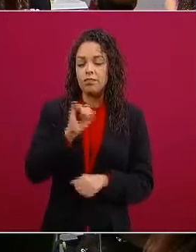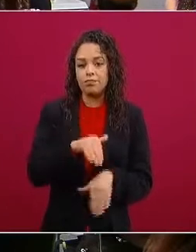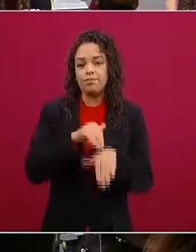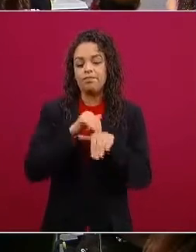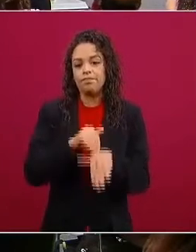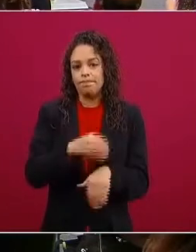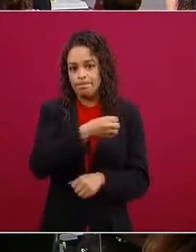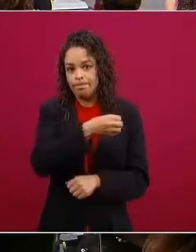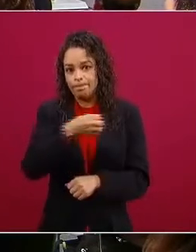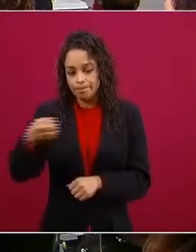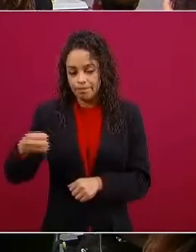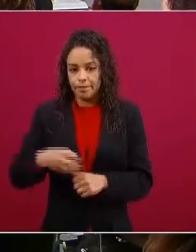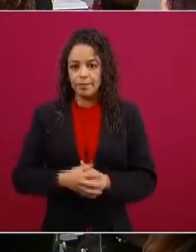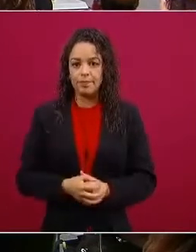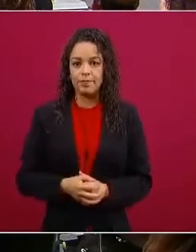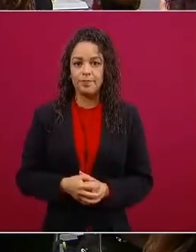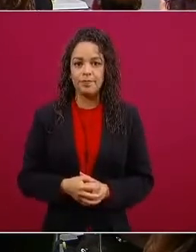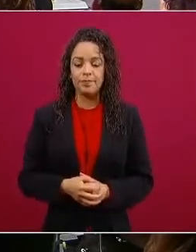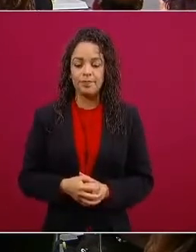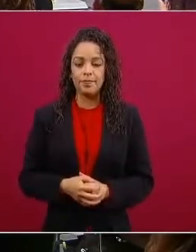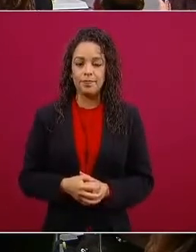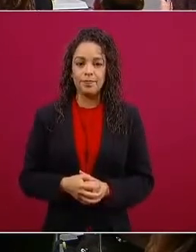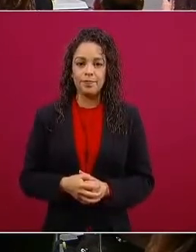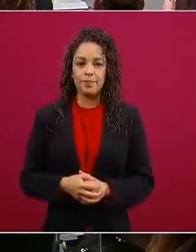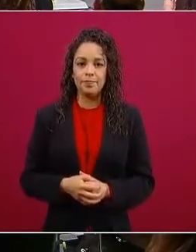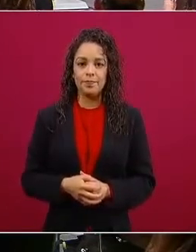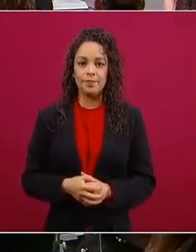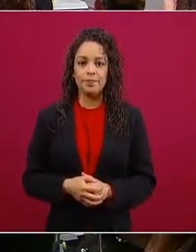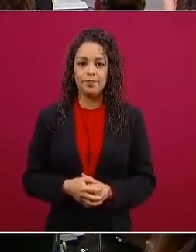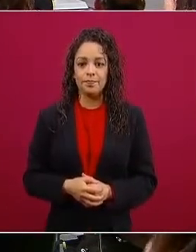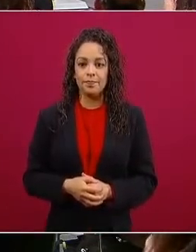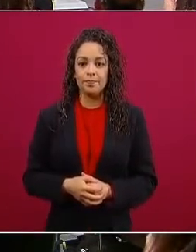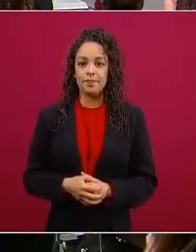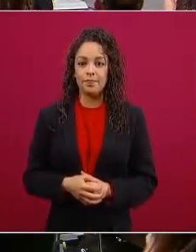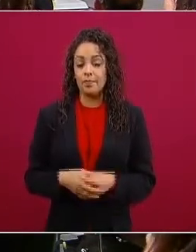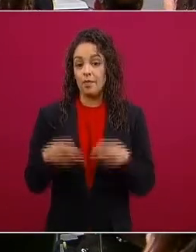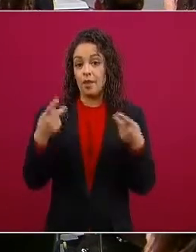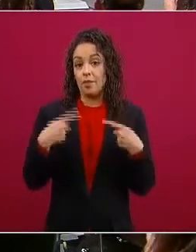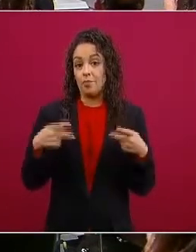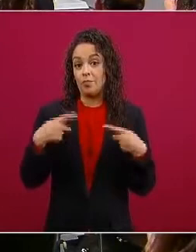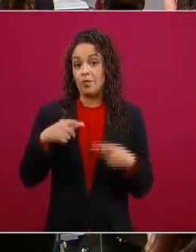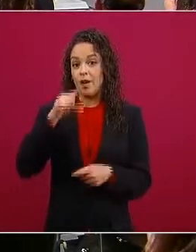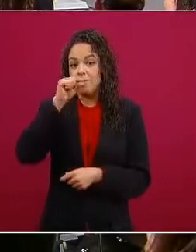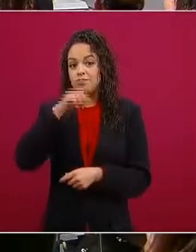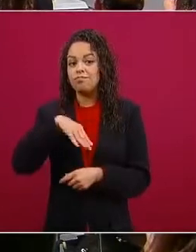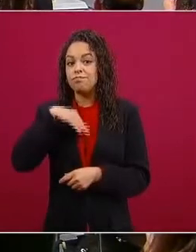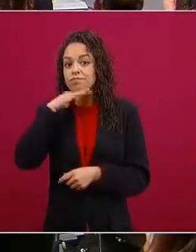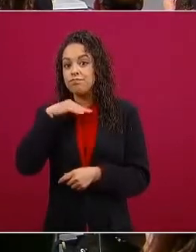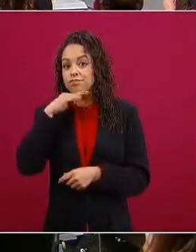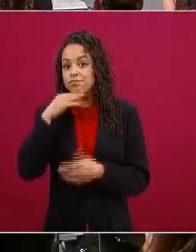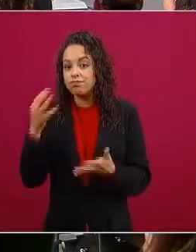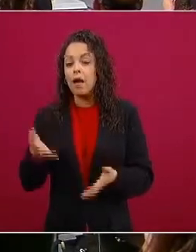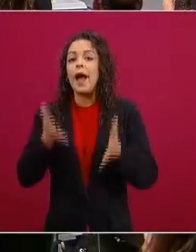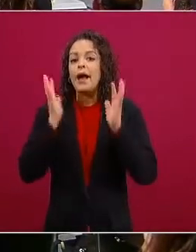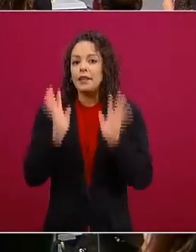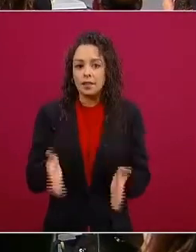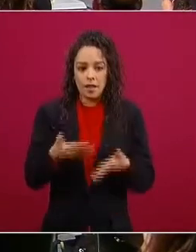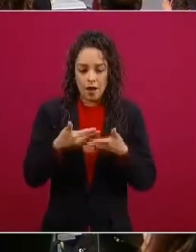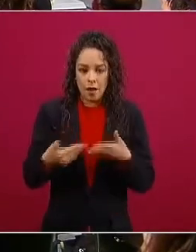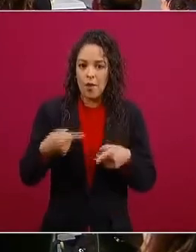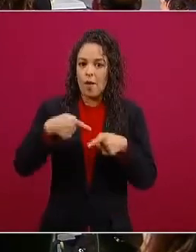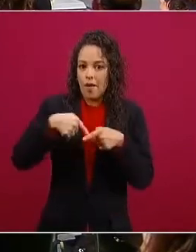estaban más relajados ya están